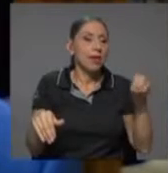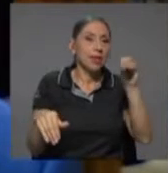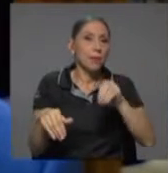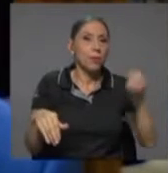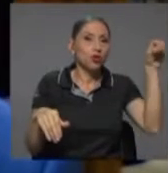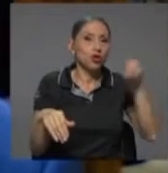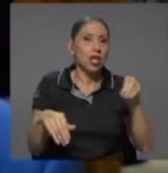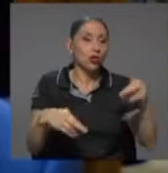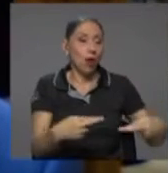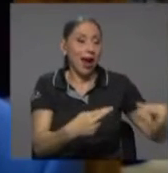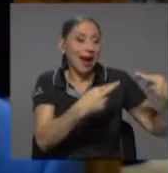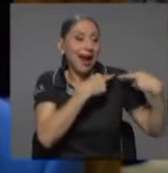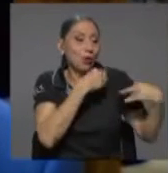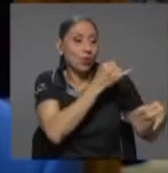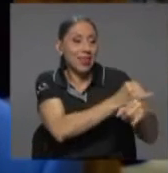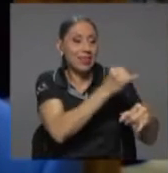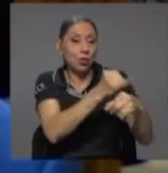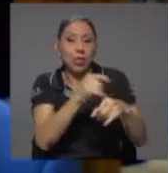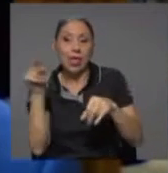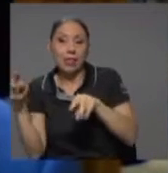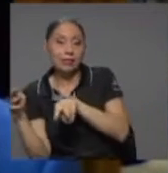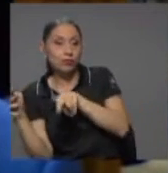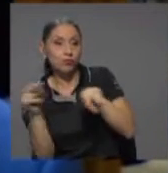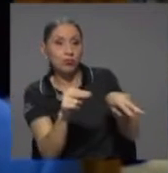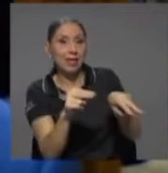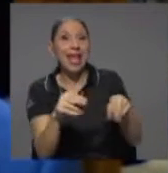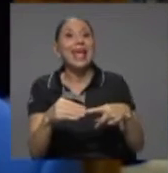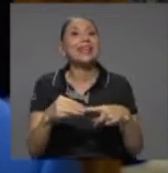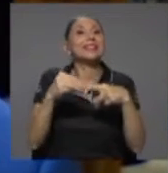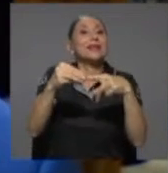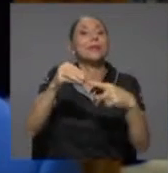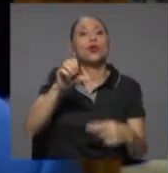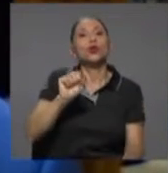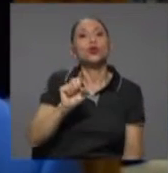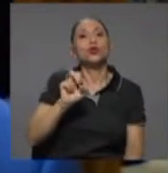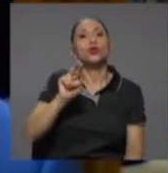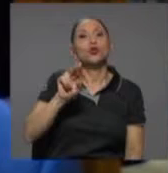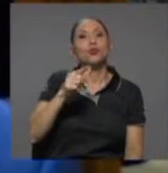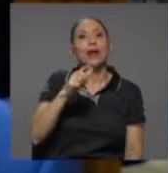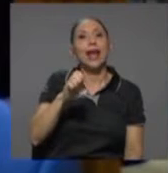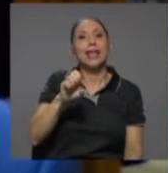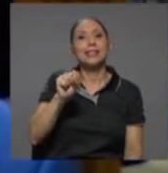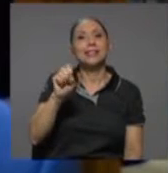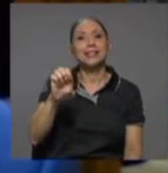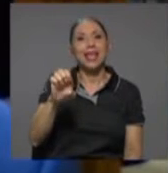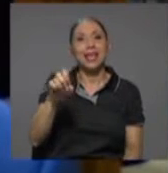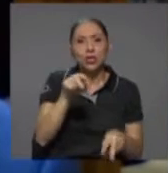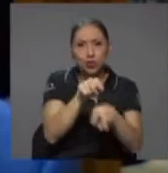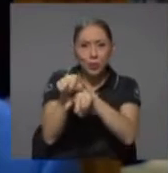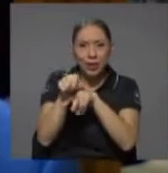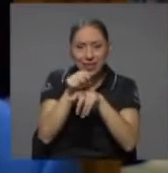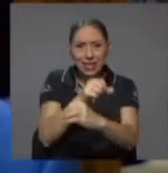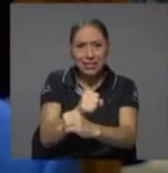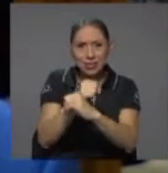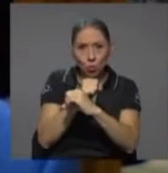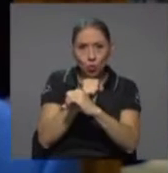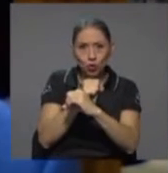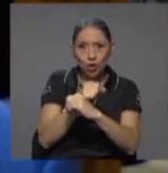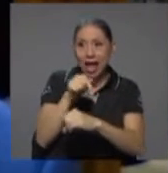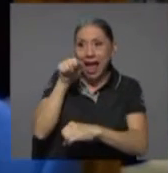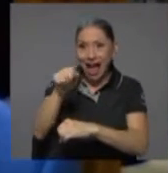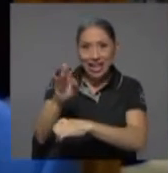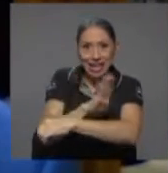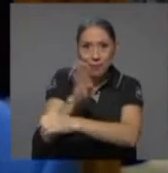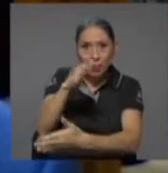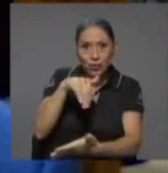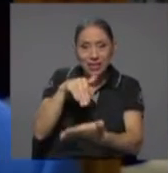reguladas, salvo en el caso de la SUGEF, de la superintendencia de seguros, en cuyo caso el Banco Central financia